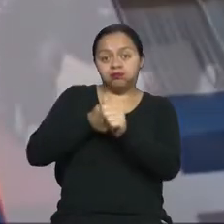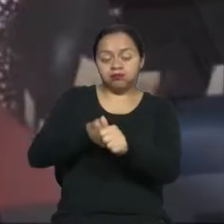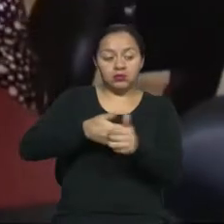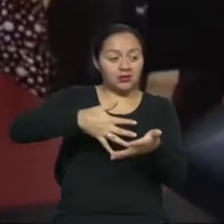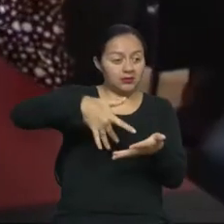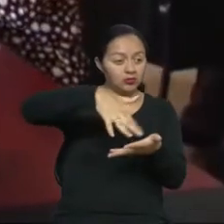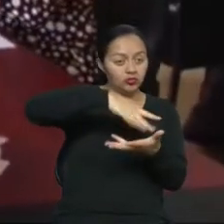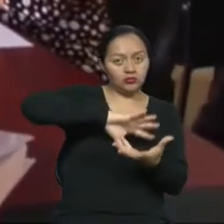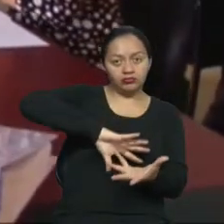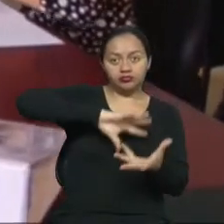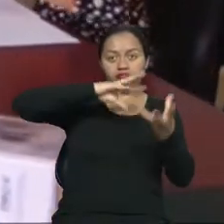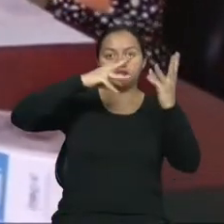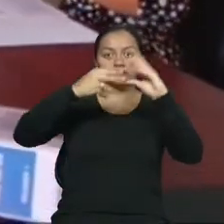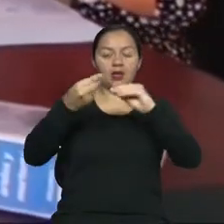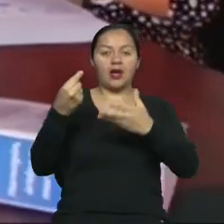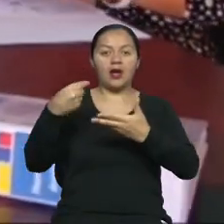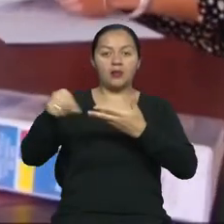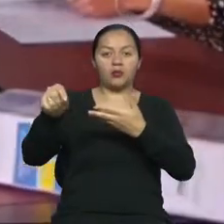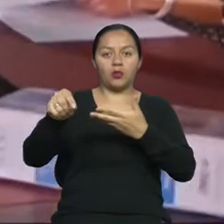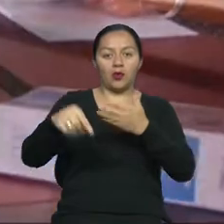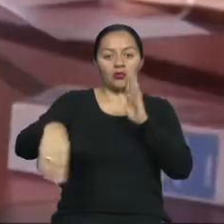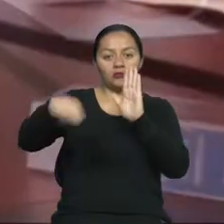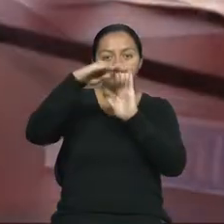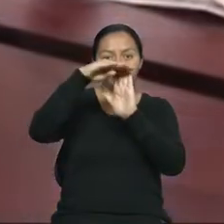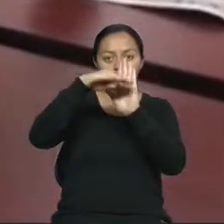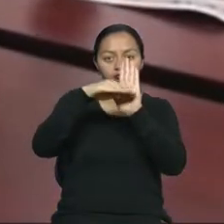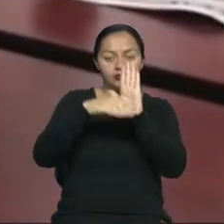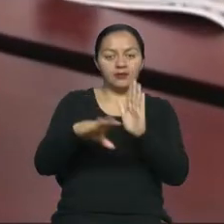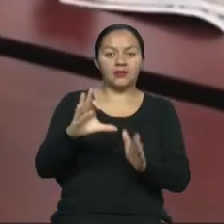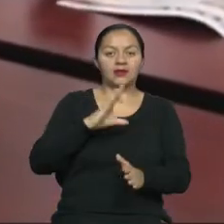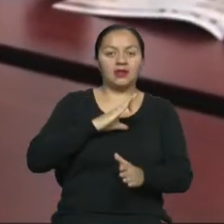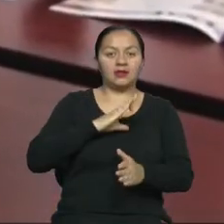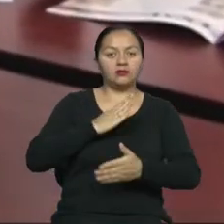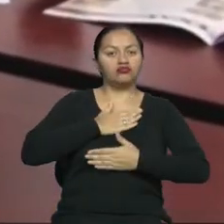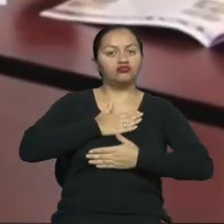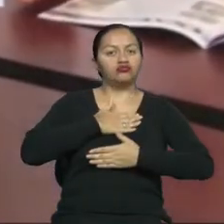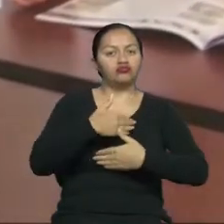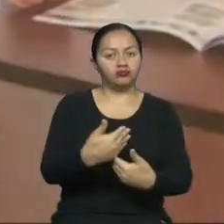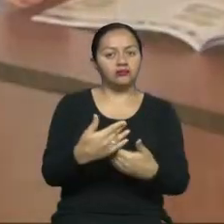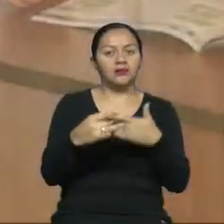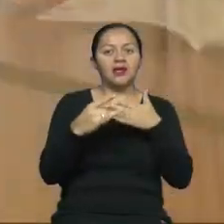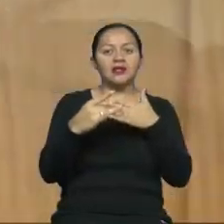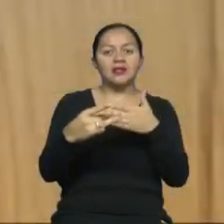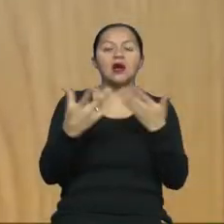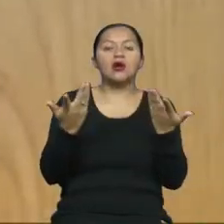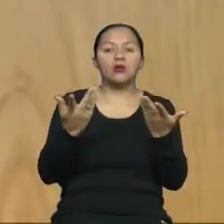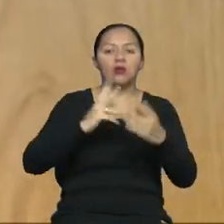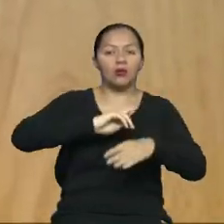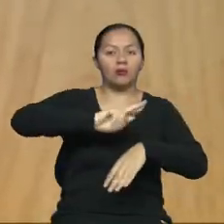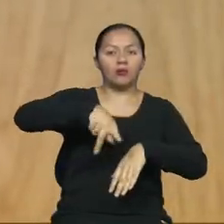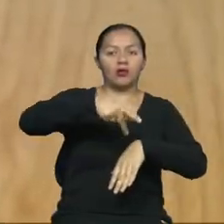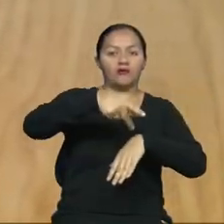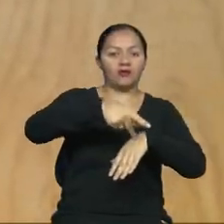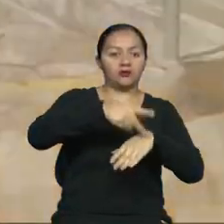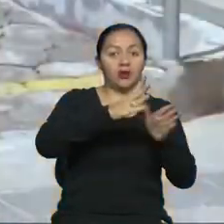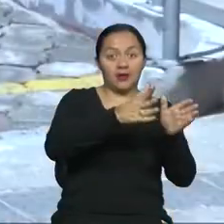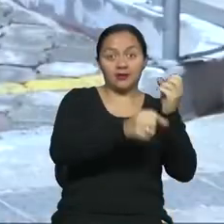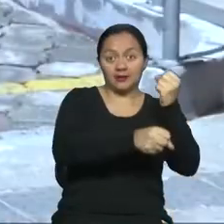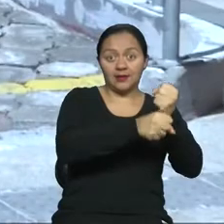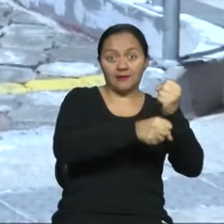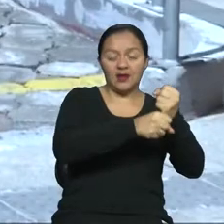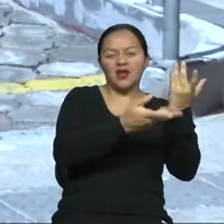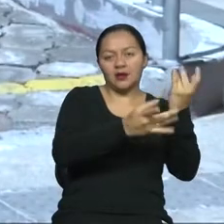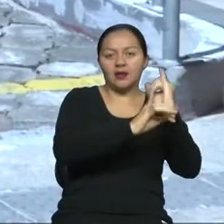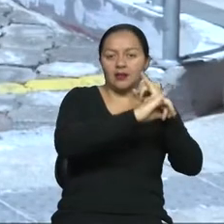adopción y aprobación de normas técnicas que permiten brindar una guía a los profesionales de la construcción y al público en general